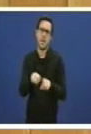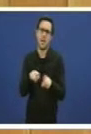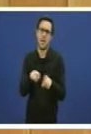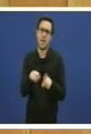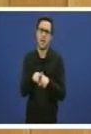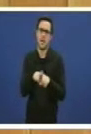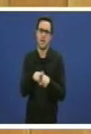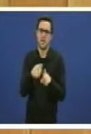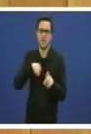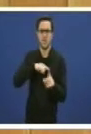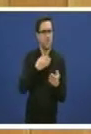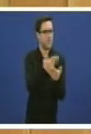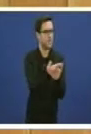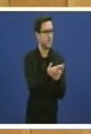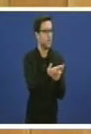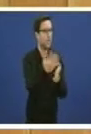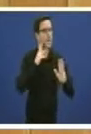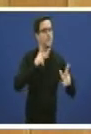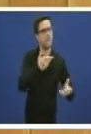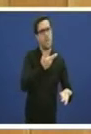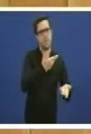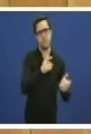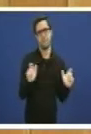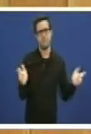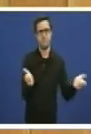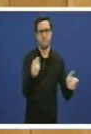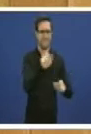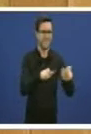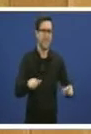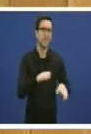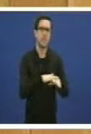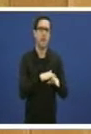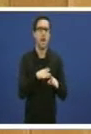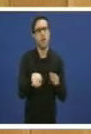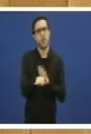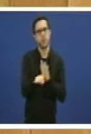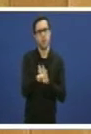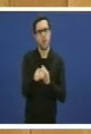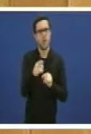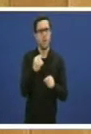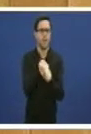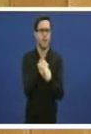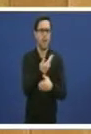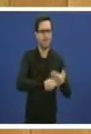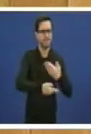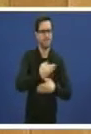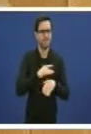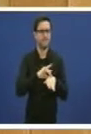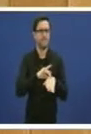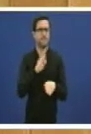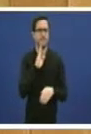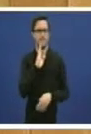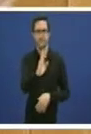apelamos ao esforzo colectivo para seguir traballando na mesma dirección Por outra banda lembramos que